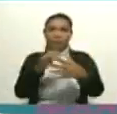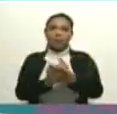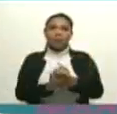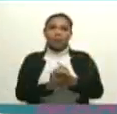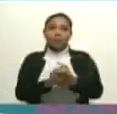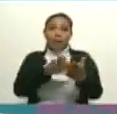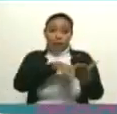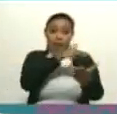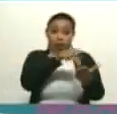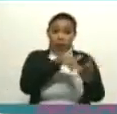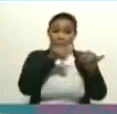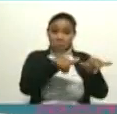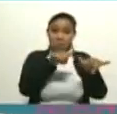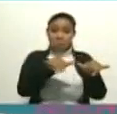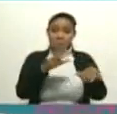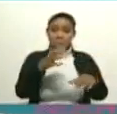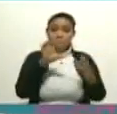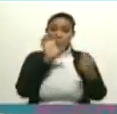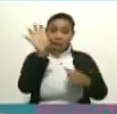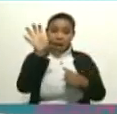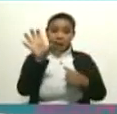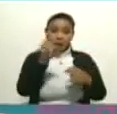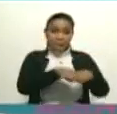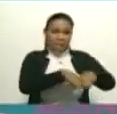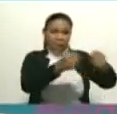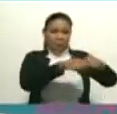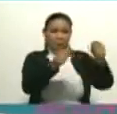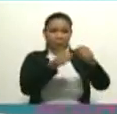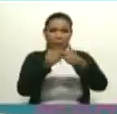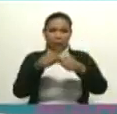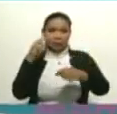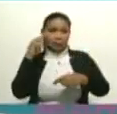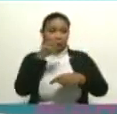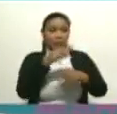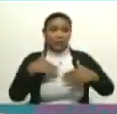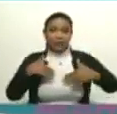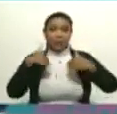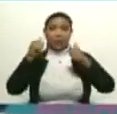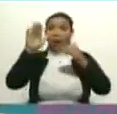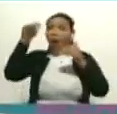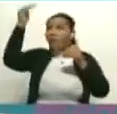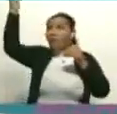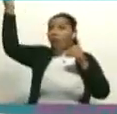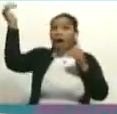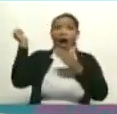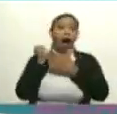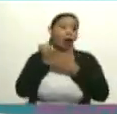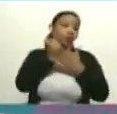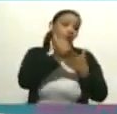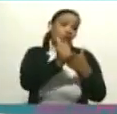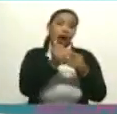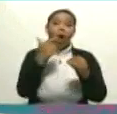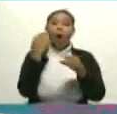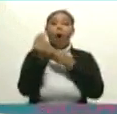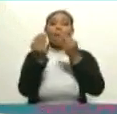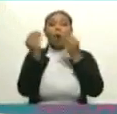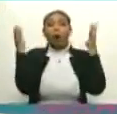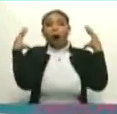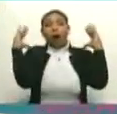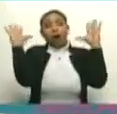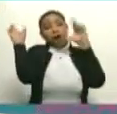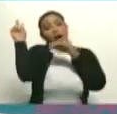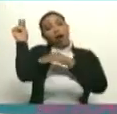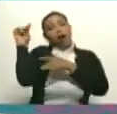con nacionales del mismo país, destruyendo el país para que vengan los salvadores externos a intervenir, a